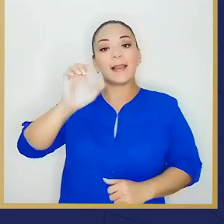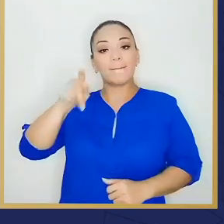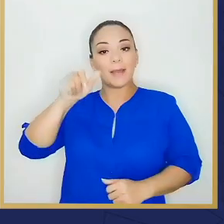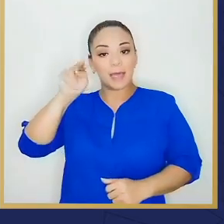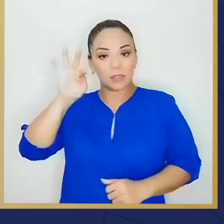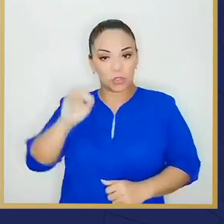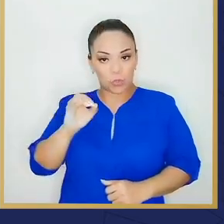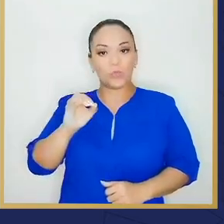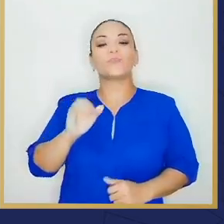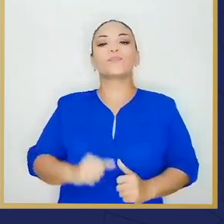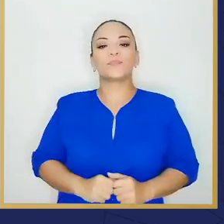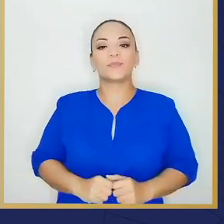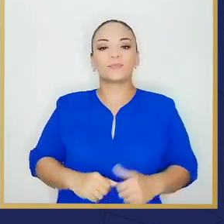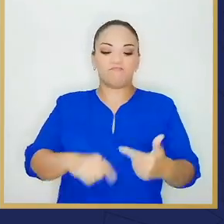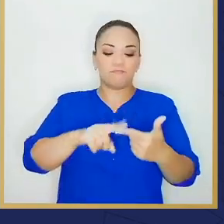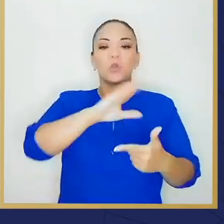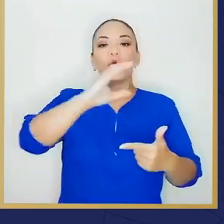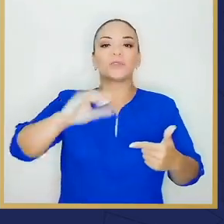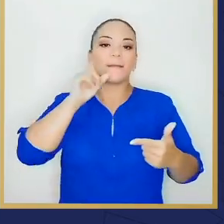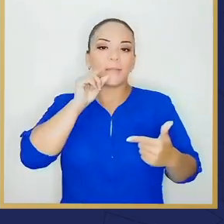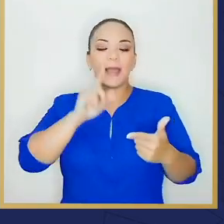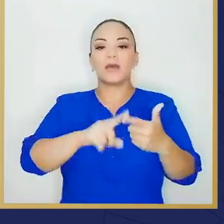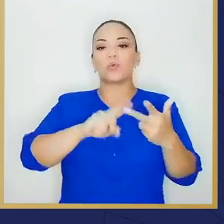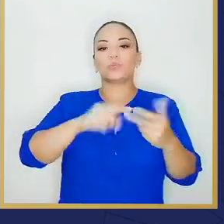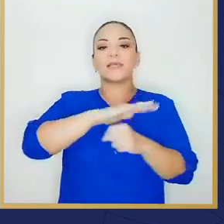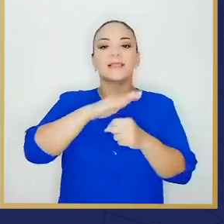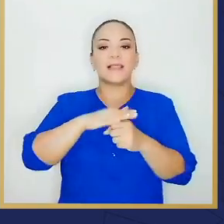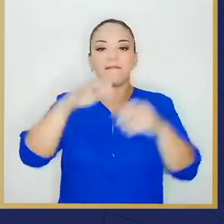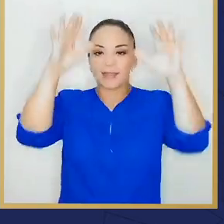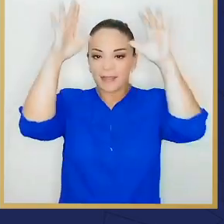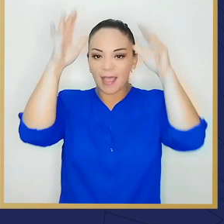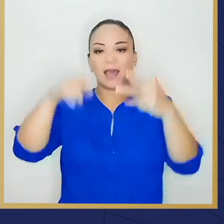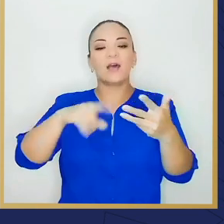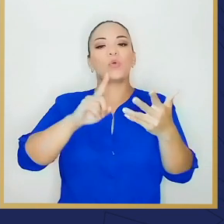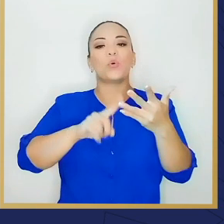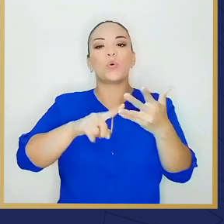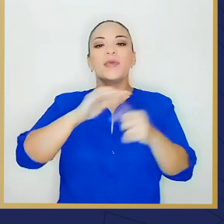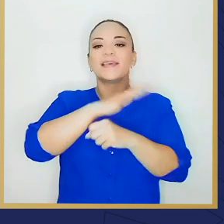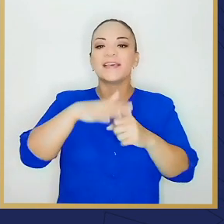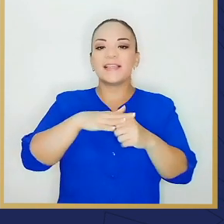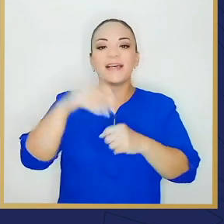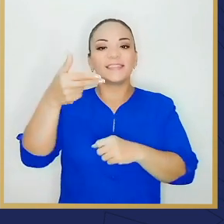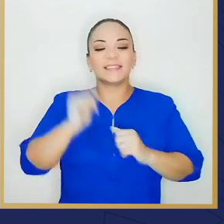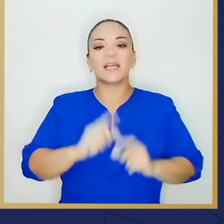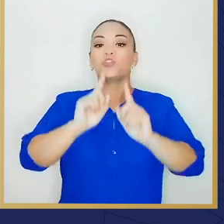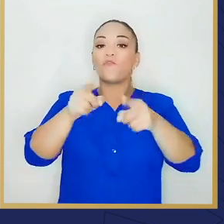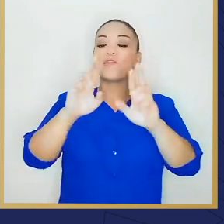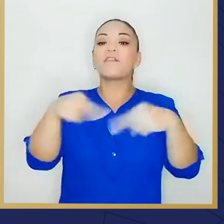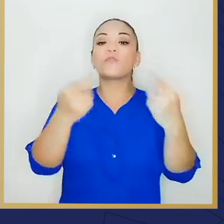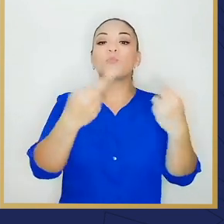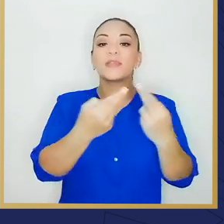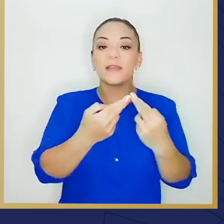Palepanto, a Costepájaros, a Isla Venado, a Isla Chira. Me fui a reunir